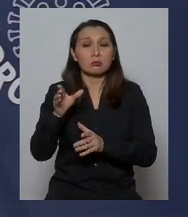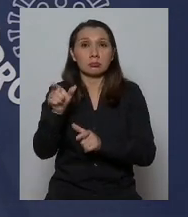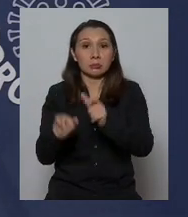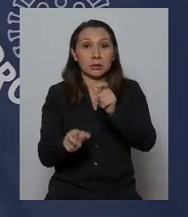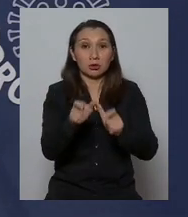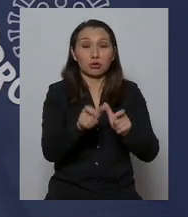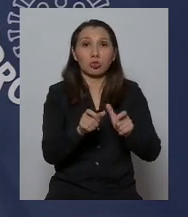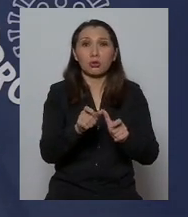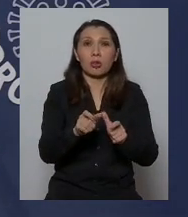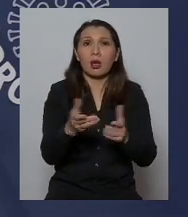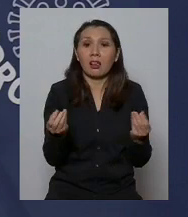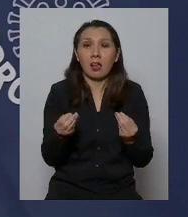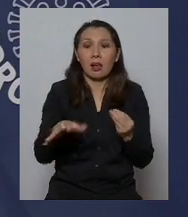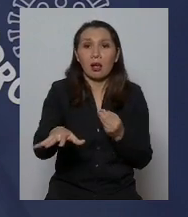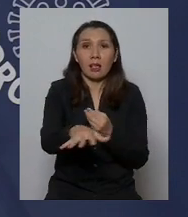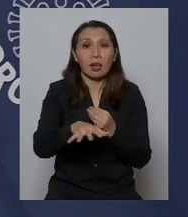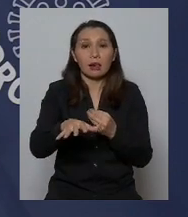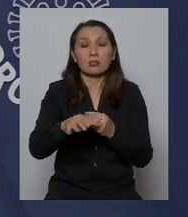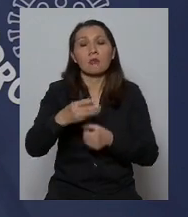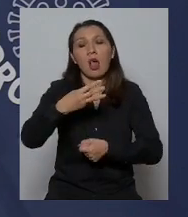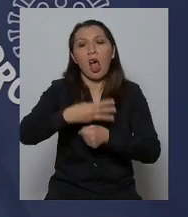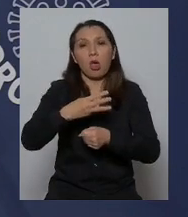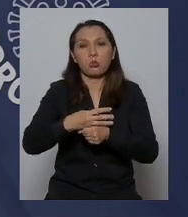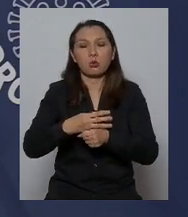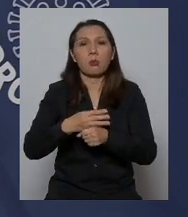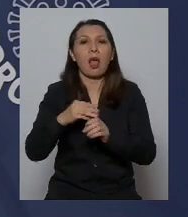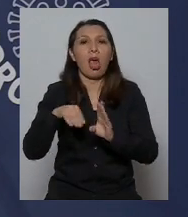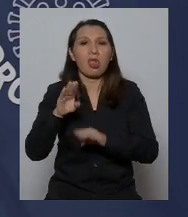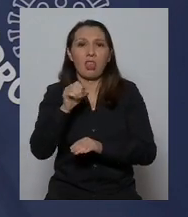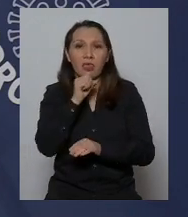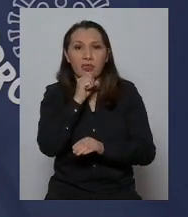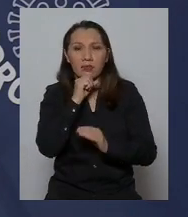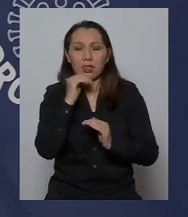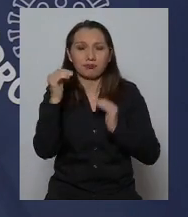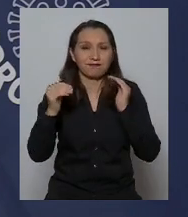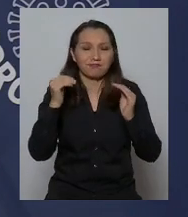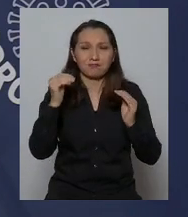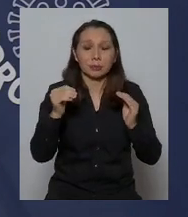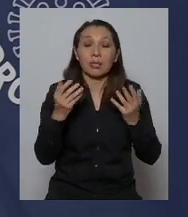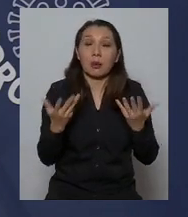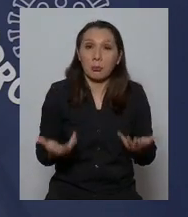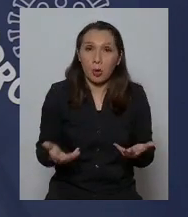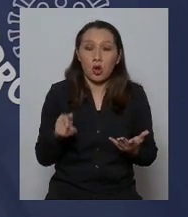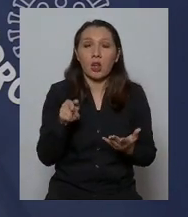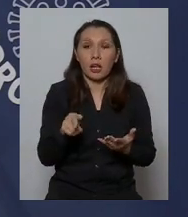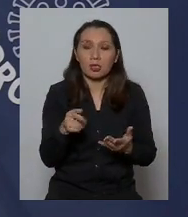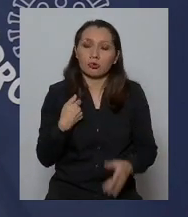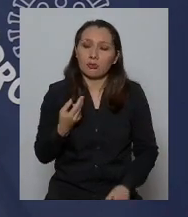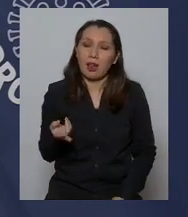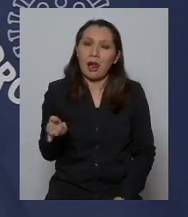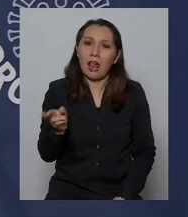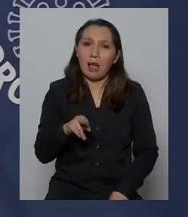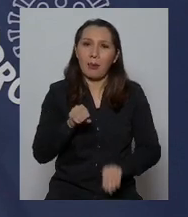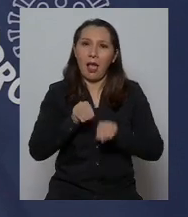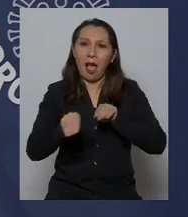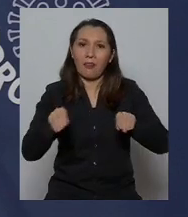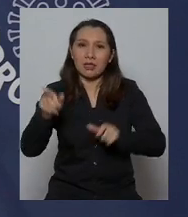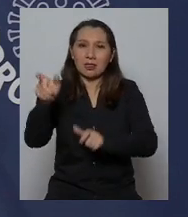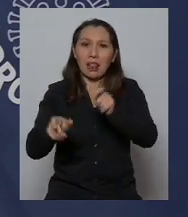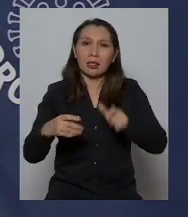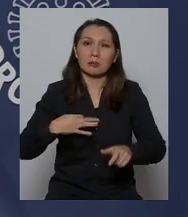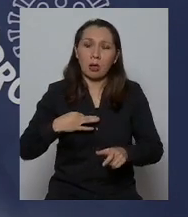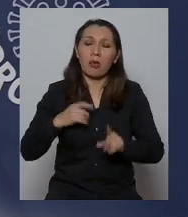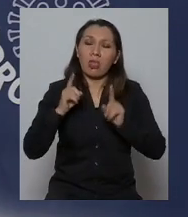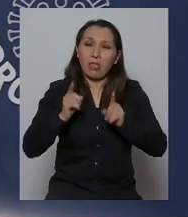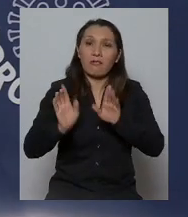de estas personas son adultas mayores y es por eso que reitero el llamado a la ciudadanía